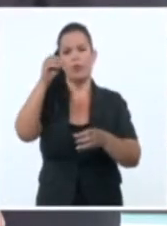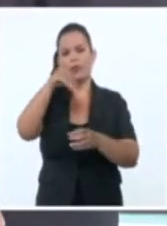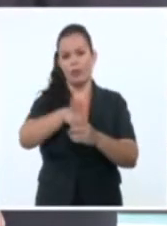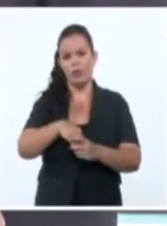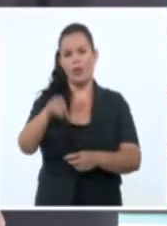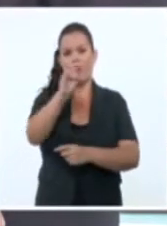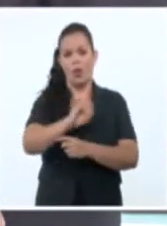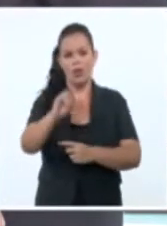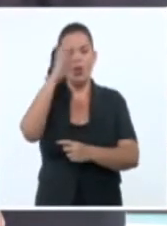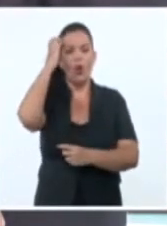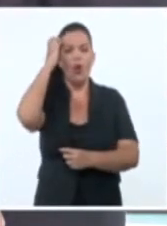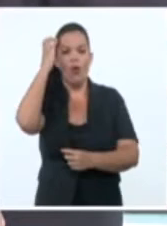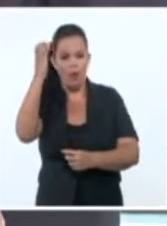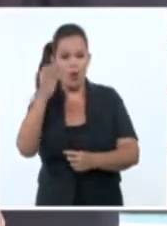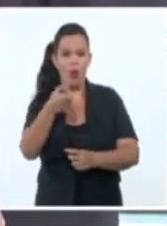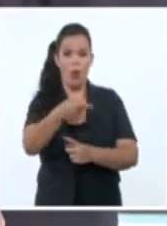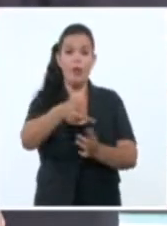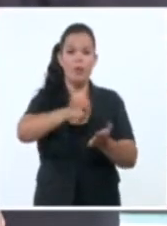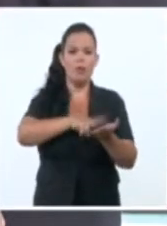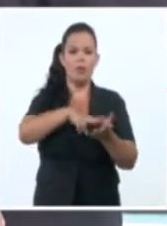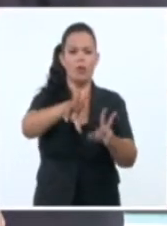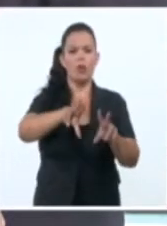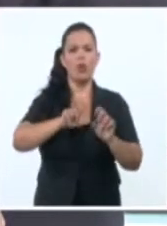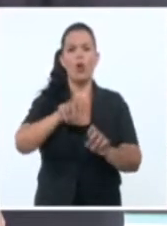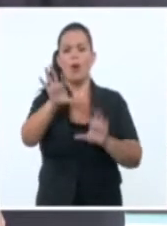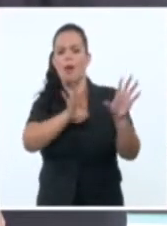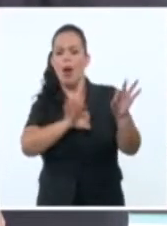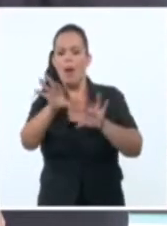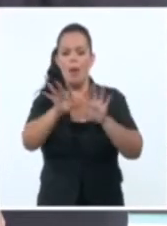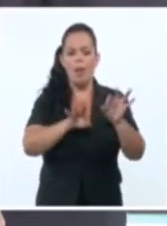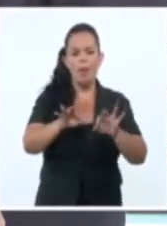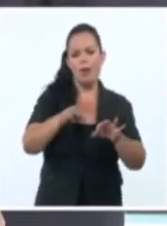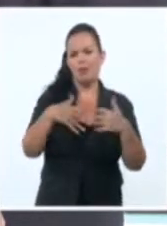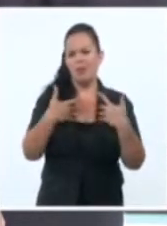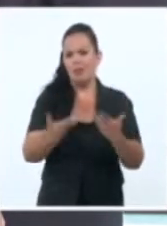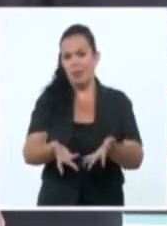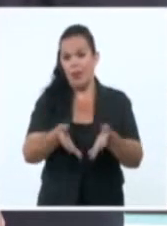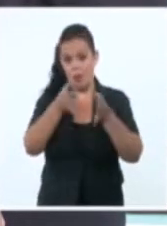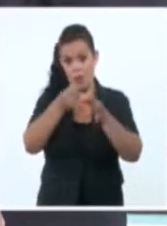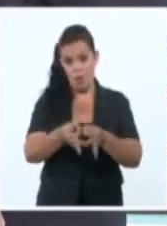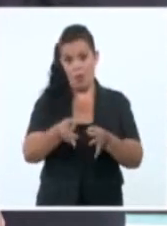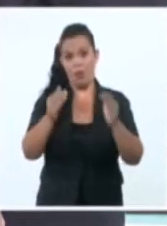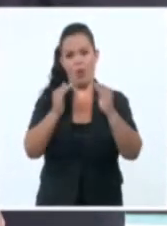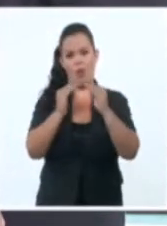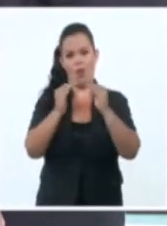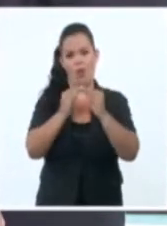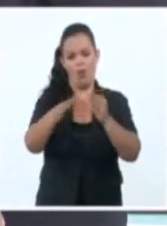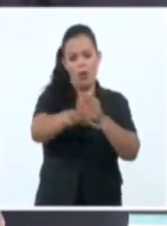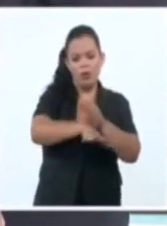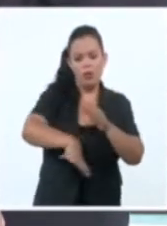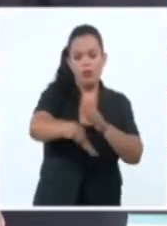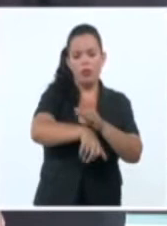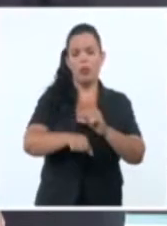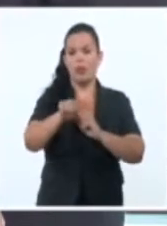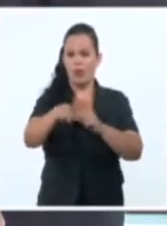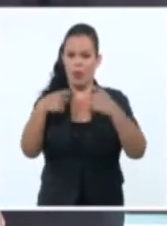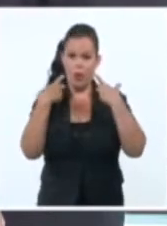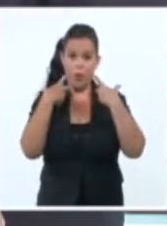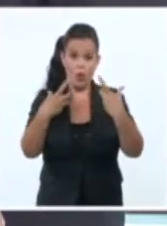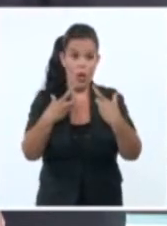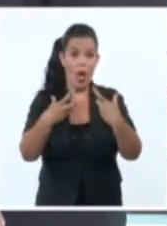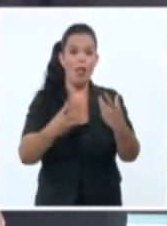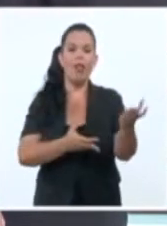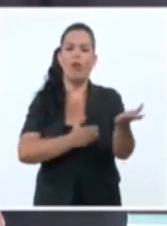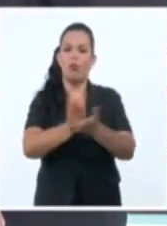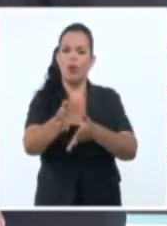en el gobierno, y que estos sean captados dentro de la población del municipio, es clave para la estabilidad y